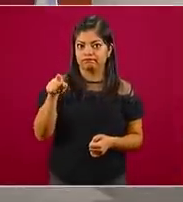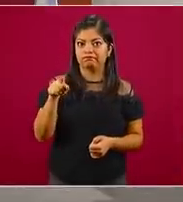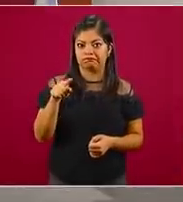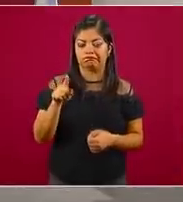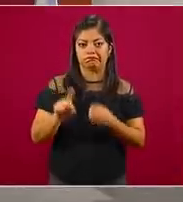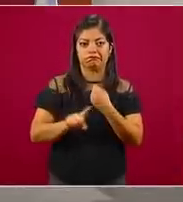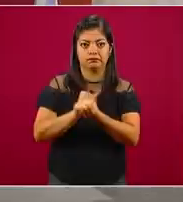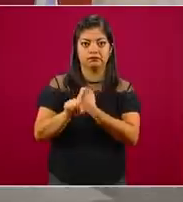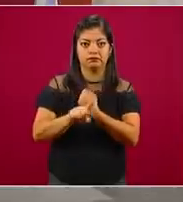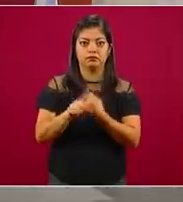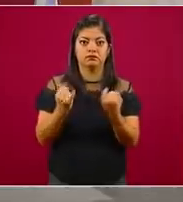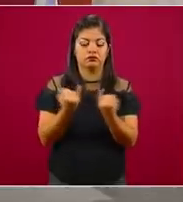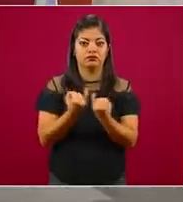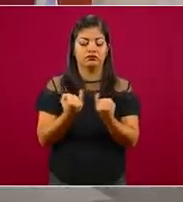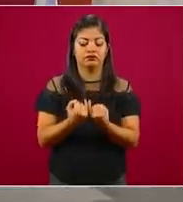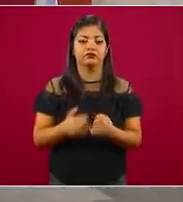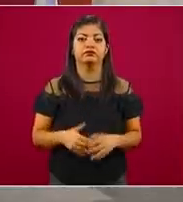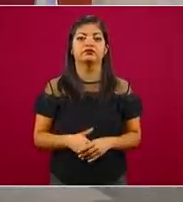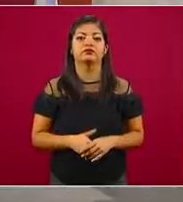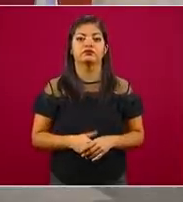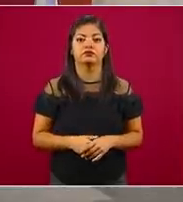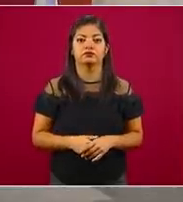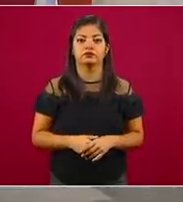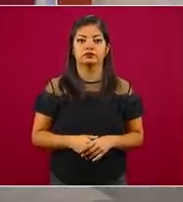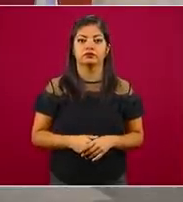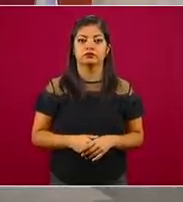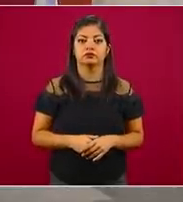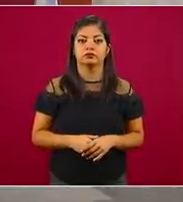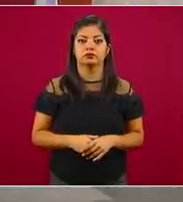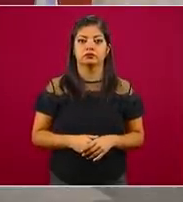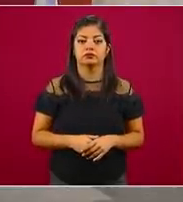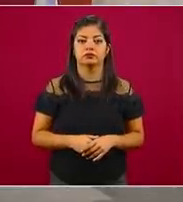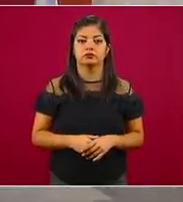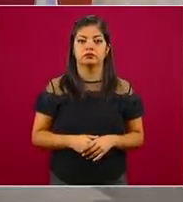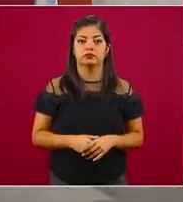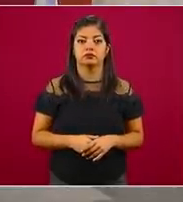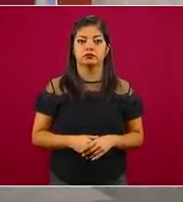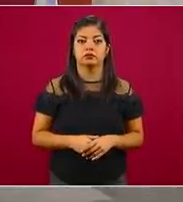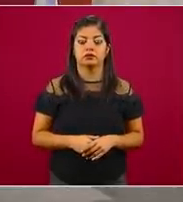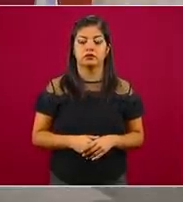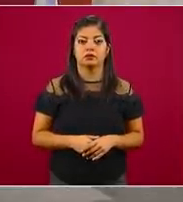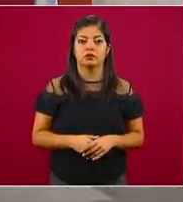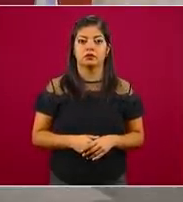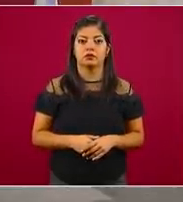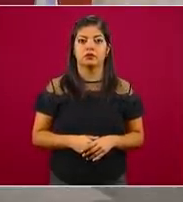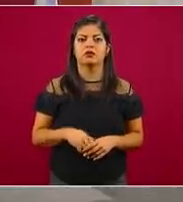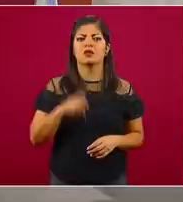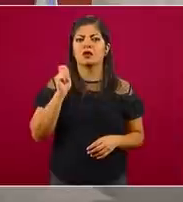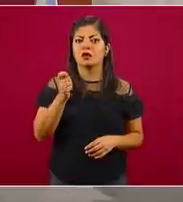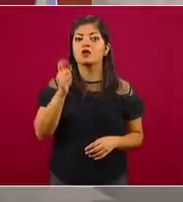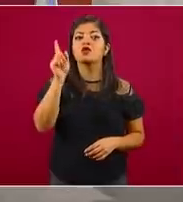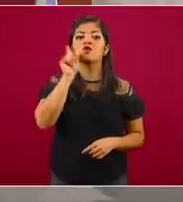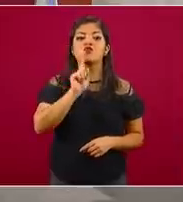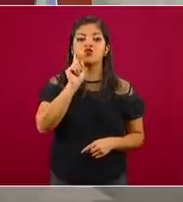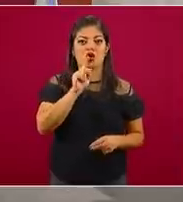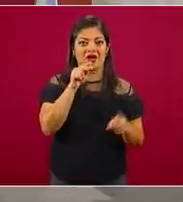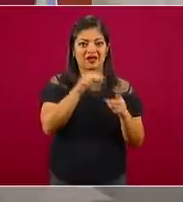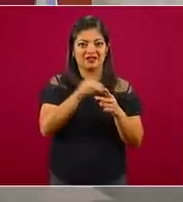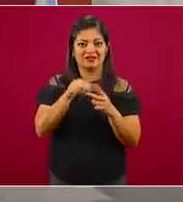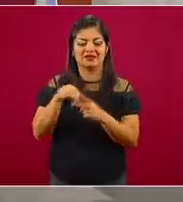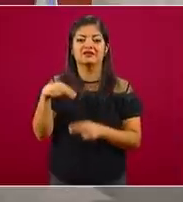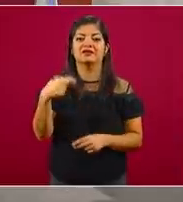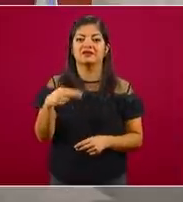problema serio. Adelante. Esto es, en el caso de feminicidio, bueno, esta es la